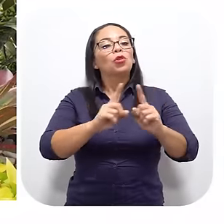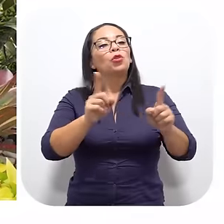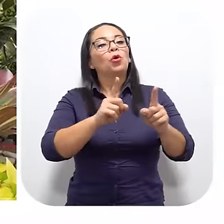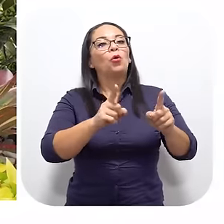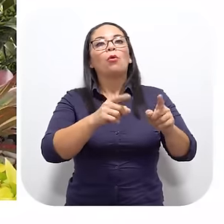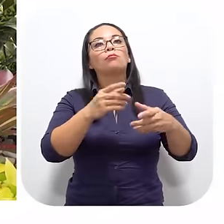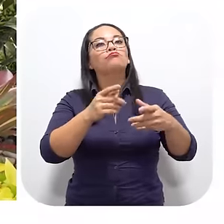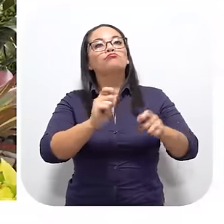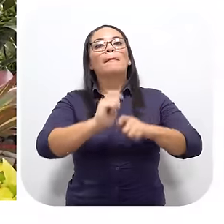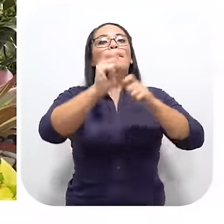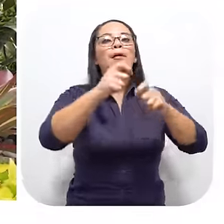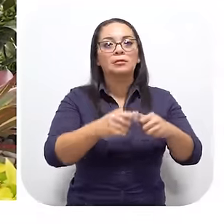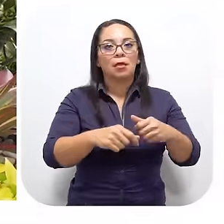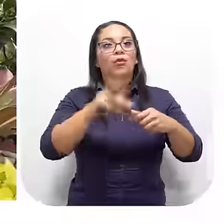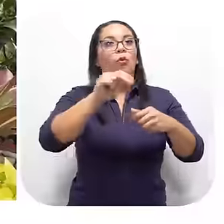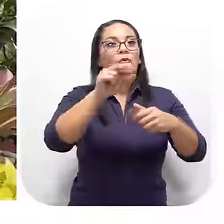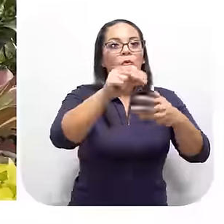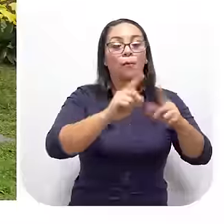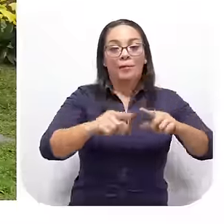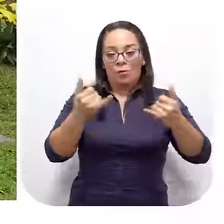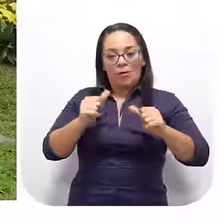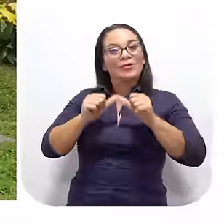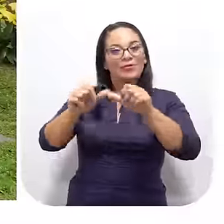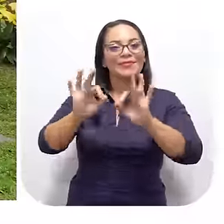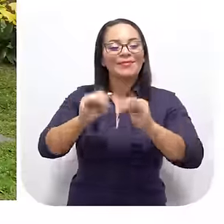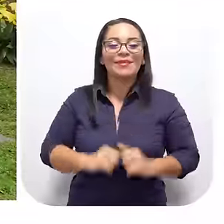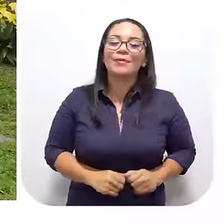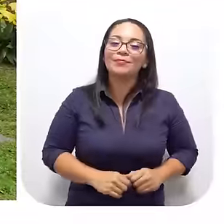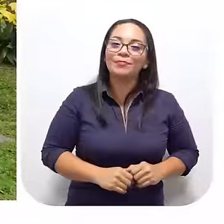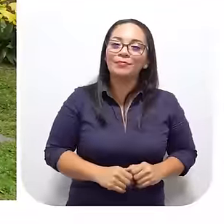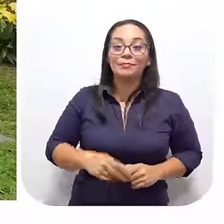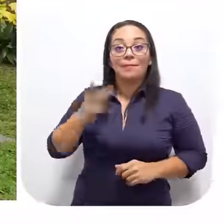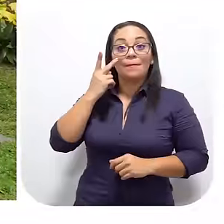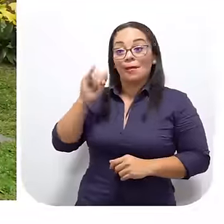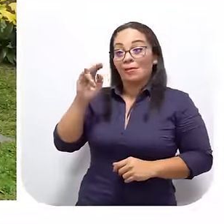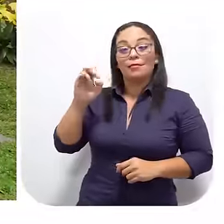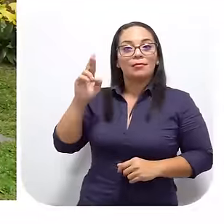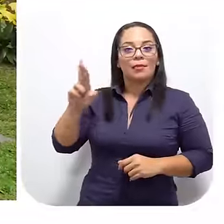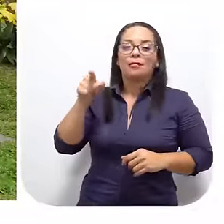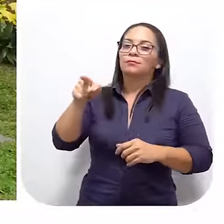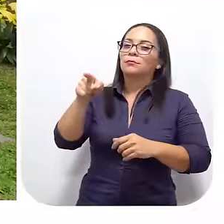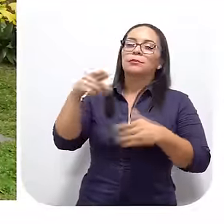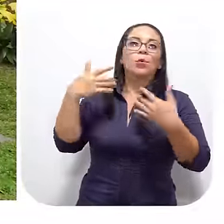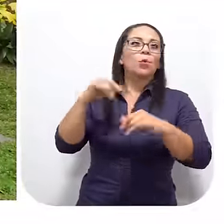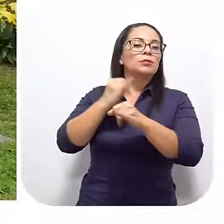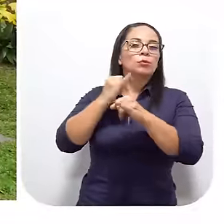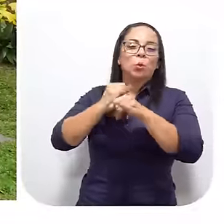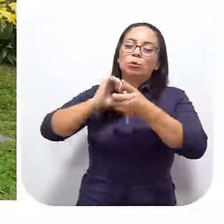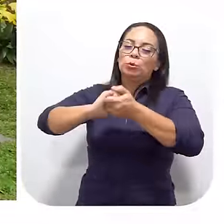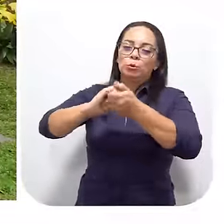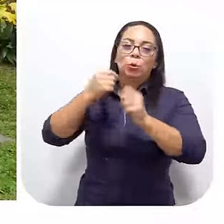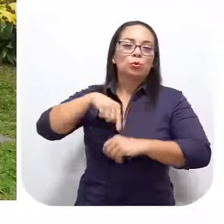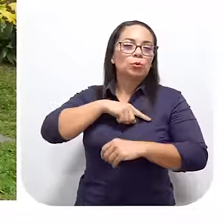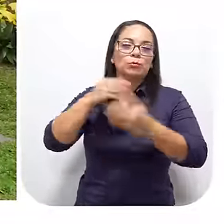gran riqueza Natural Que tenemos Y ahora Lo estamos haciendo Sosteniblemente Dele Se me olvidaba El INDER es una de las instituciones Más